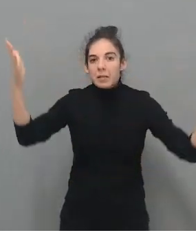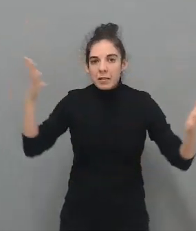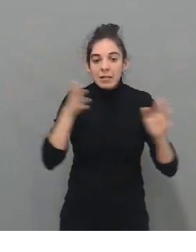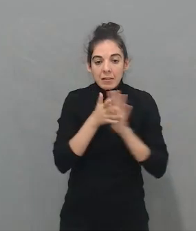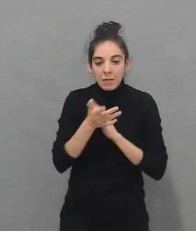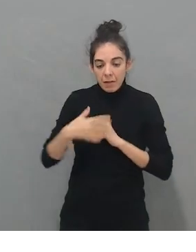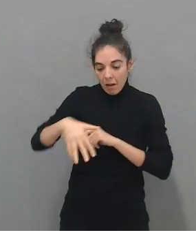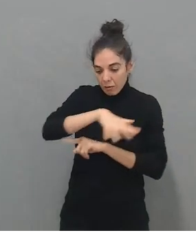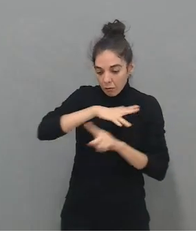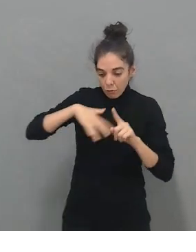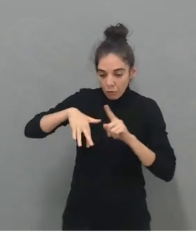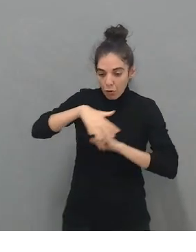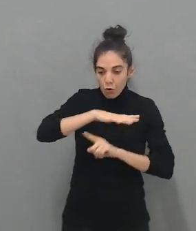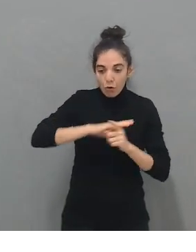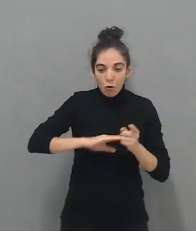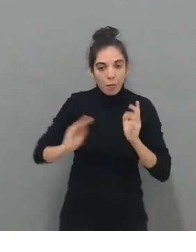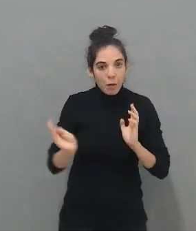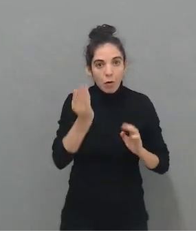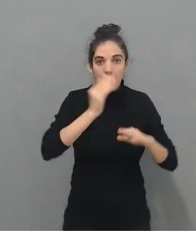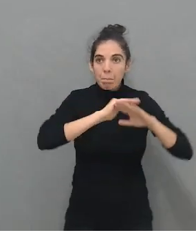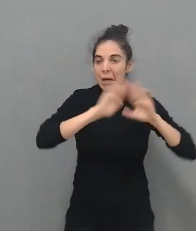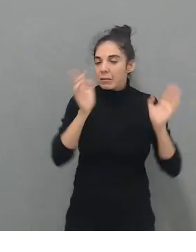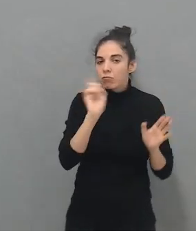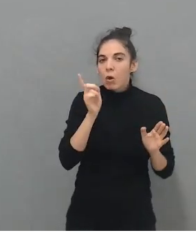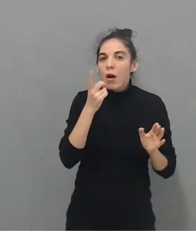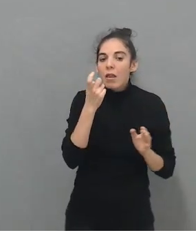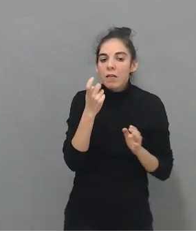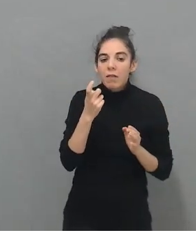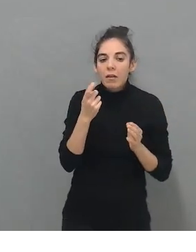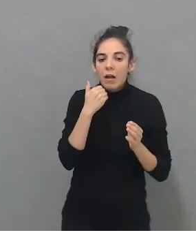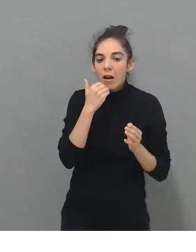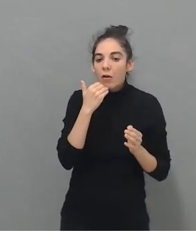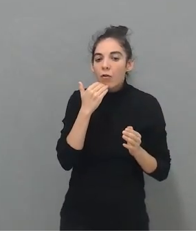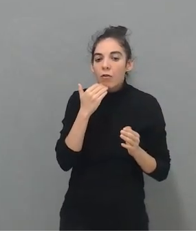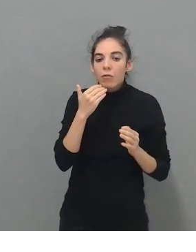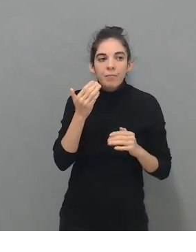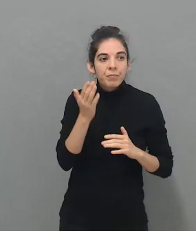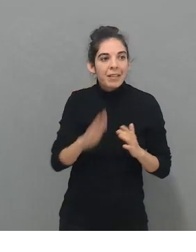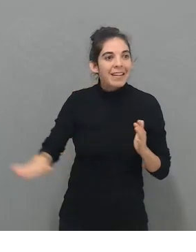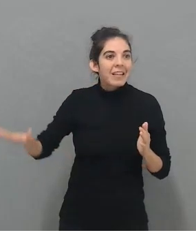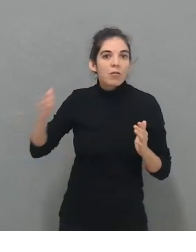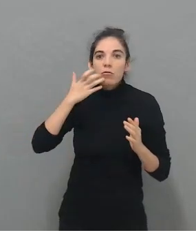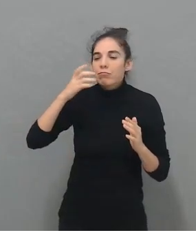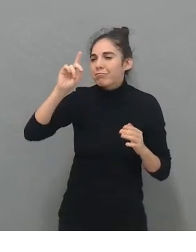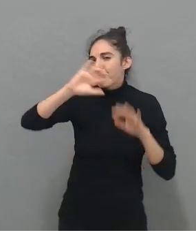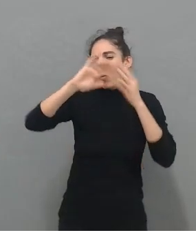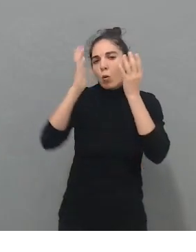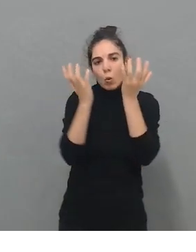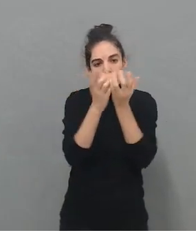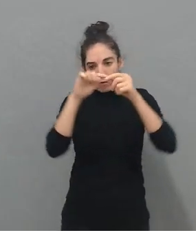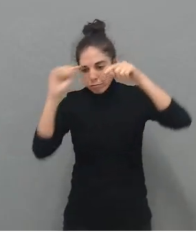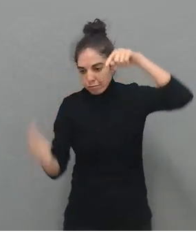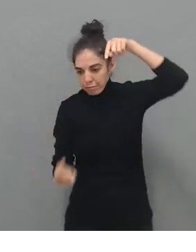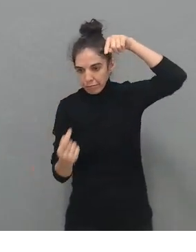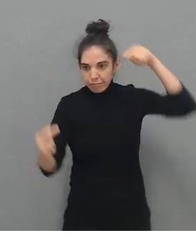sí que ayudase más a nuestro entorno, pero que fuese algo también que niños que están en la Patagonia o que están en Miami